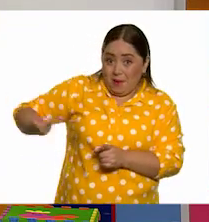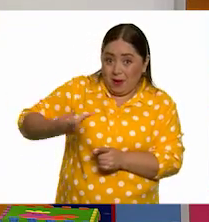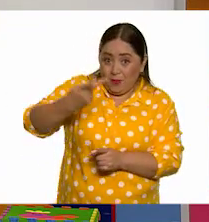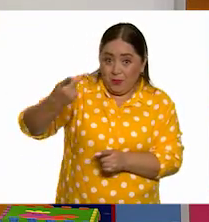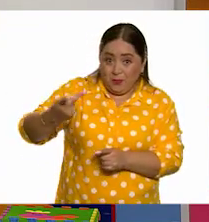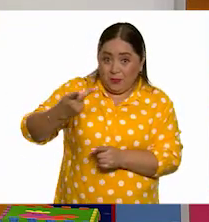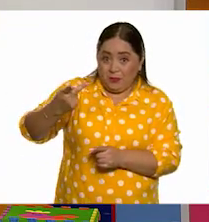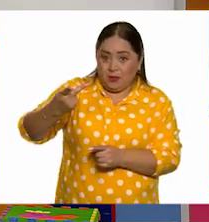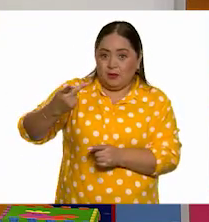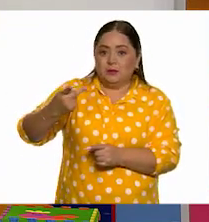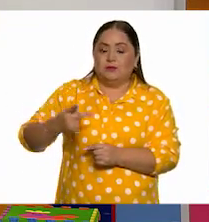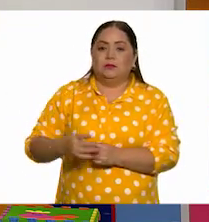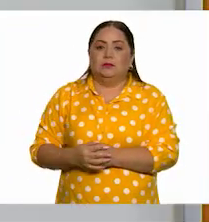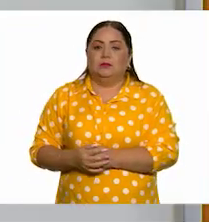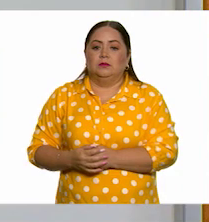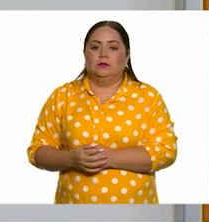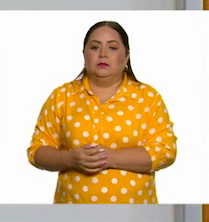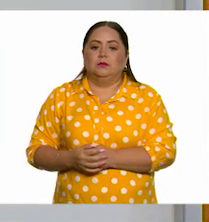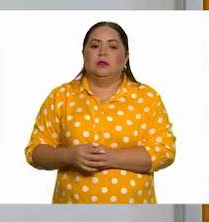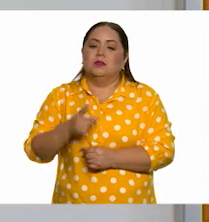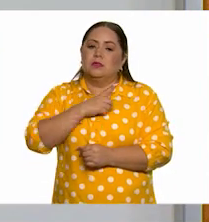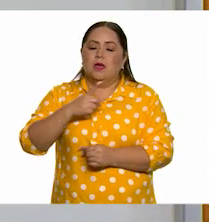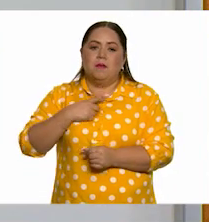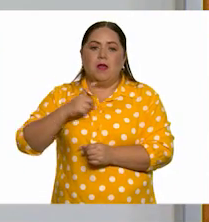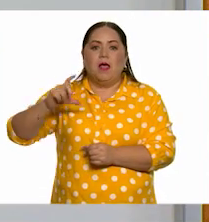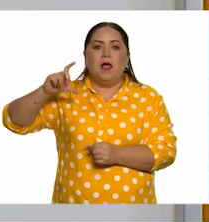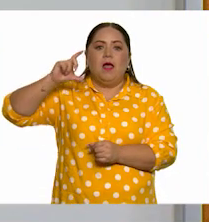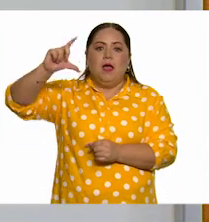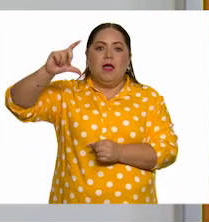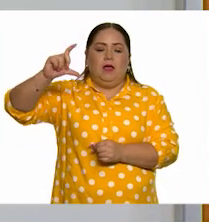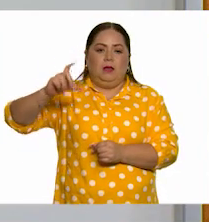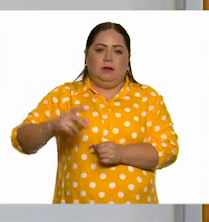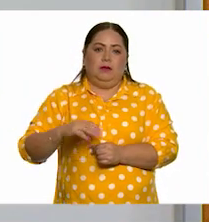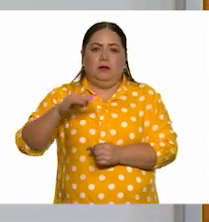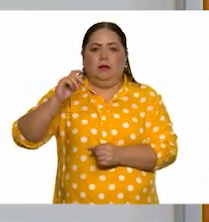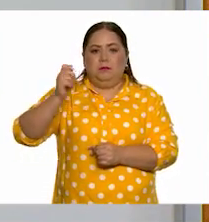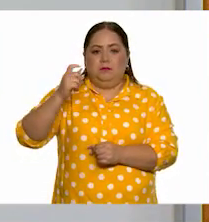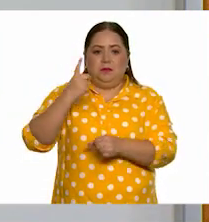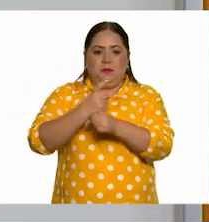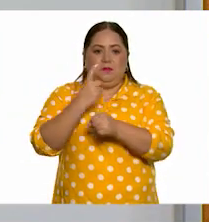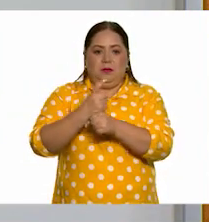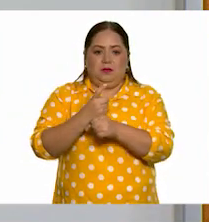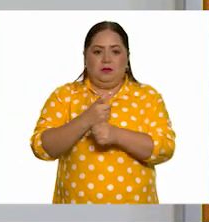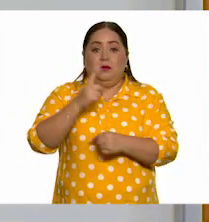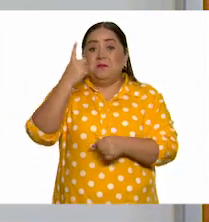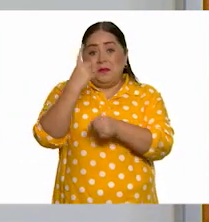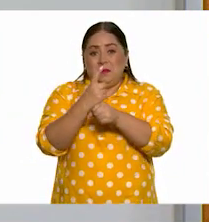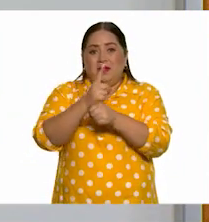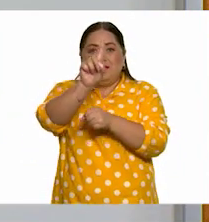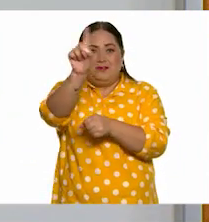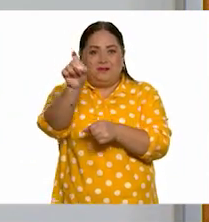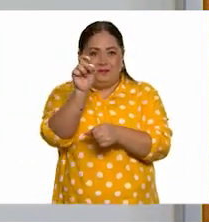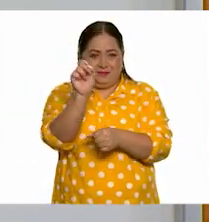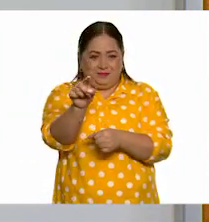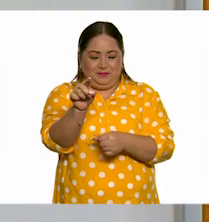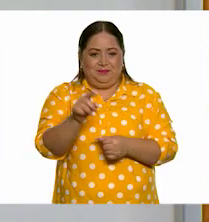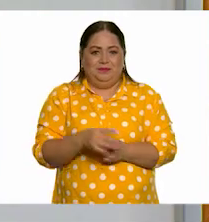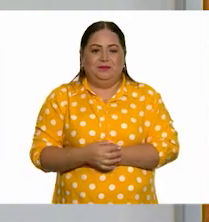se escriben primero el signo de interrogación,